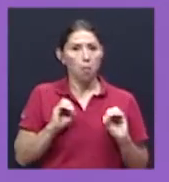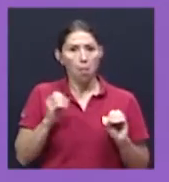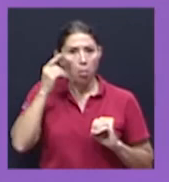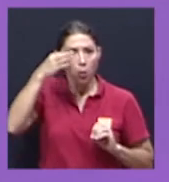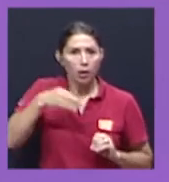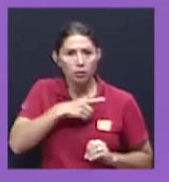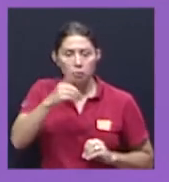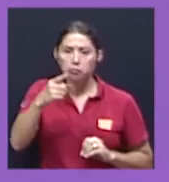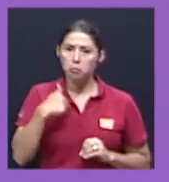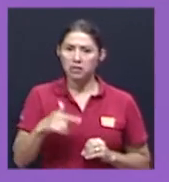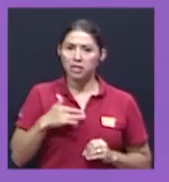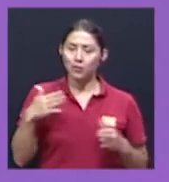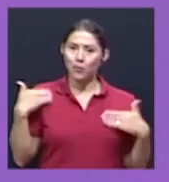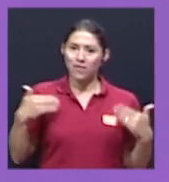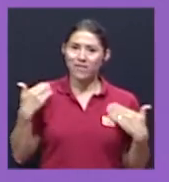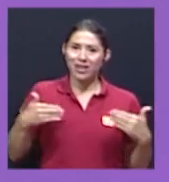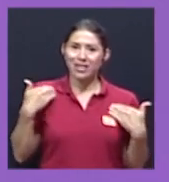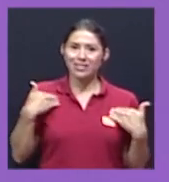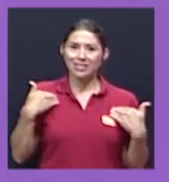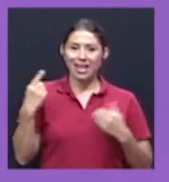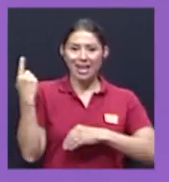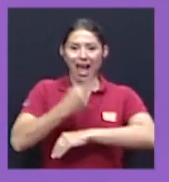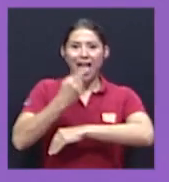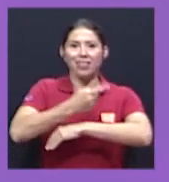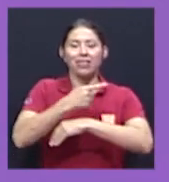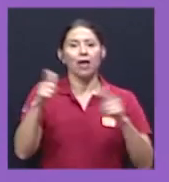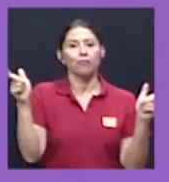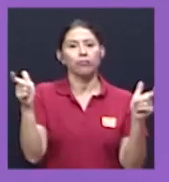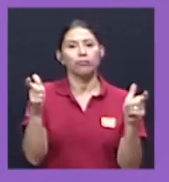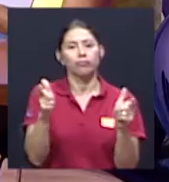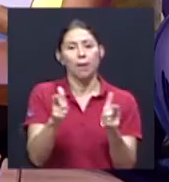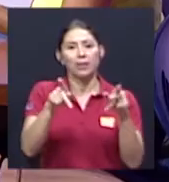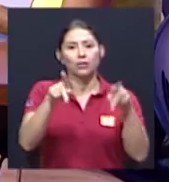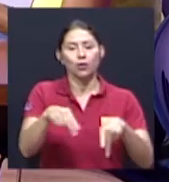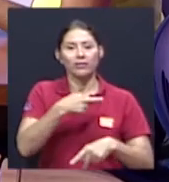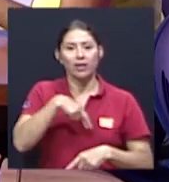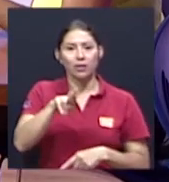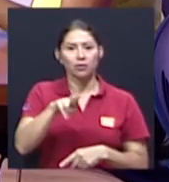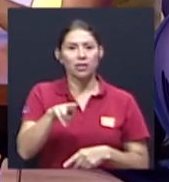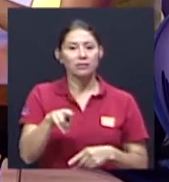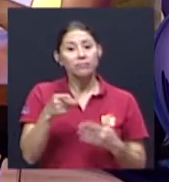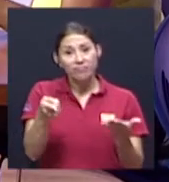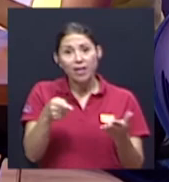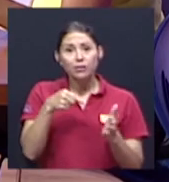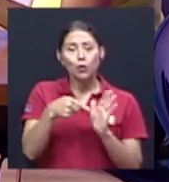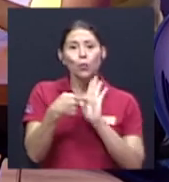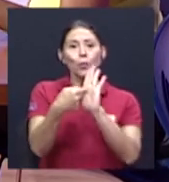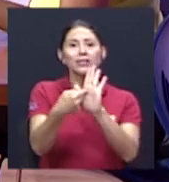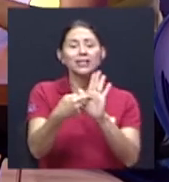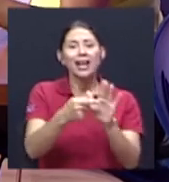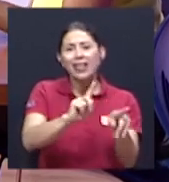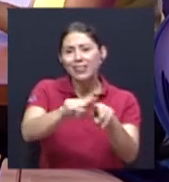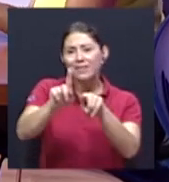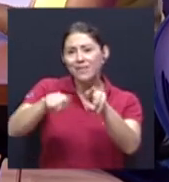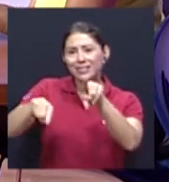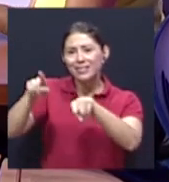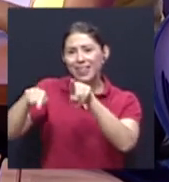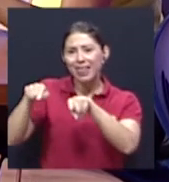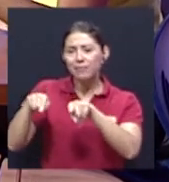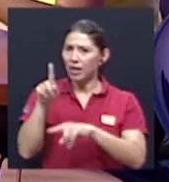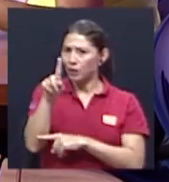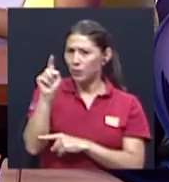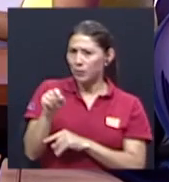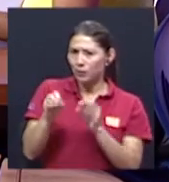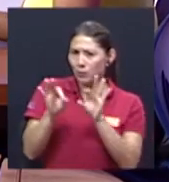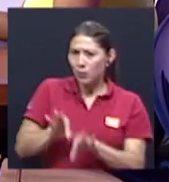muy feliz de que cada día existan menos personas religiosas esto nos muestra la diversidad Laura hay una pregunta importantísima que no quiero dejar pasar